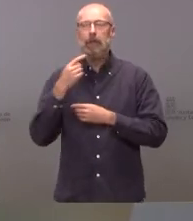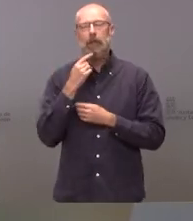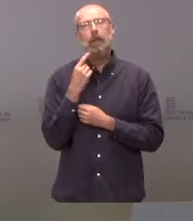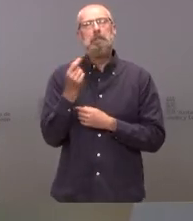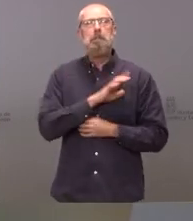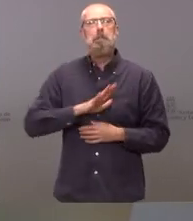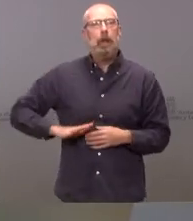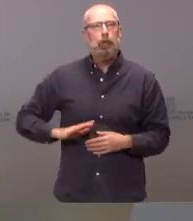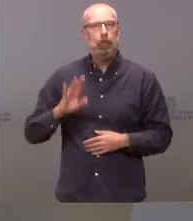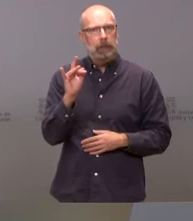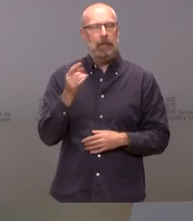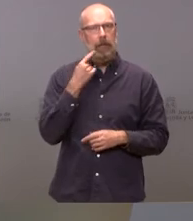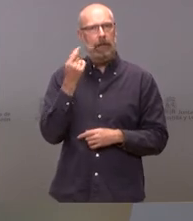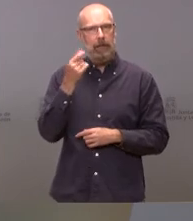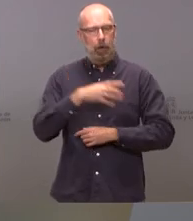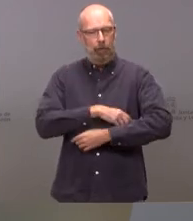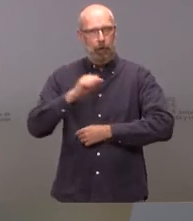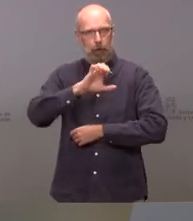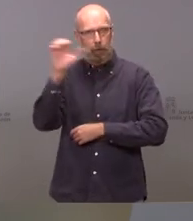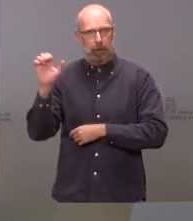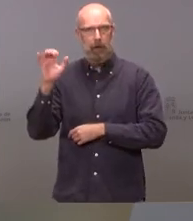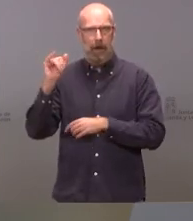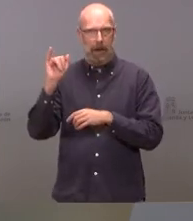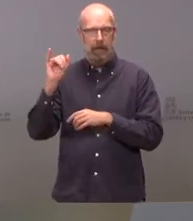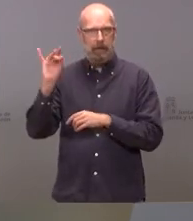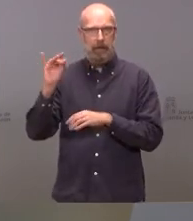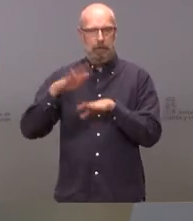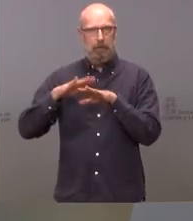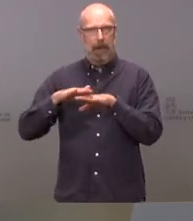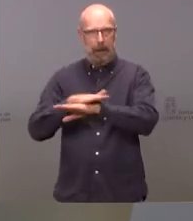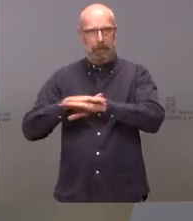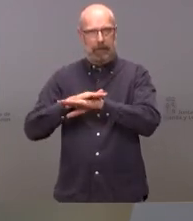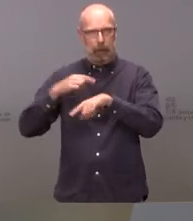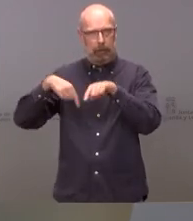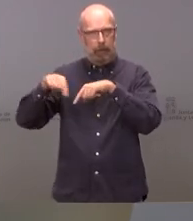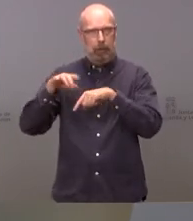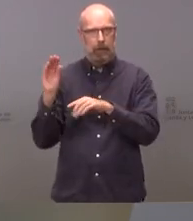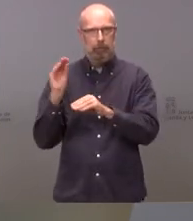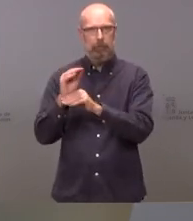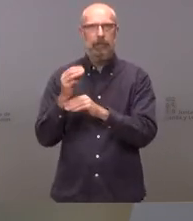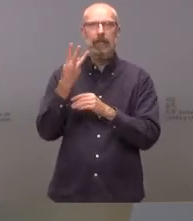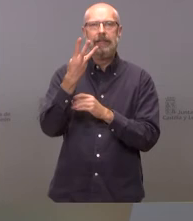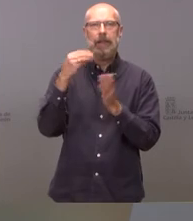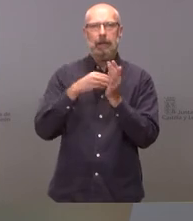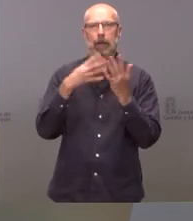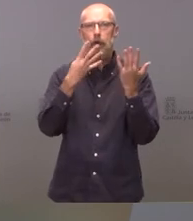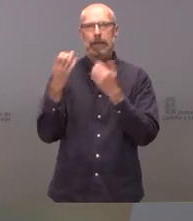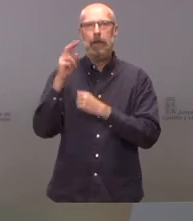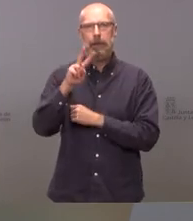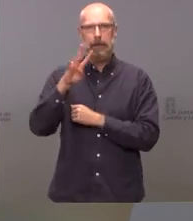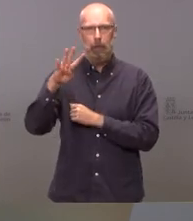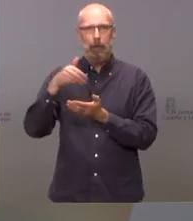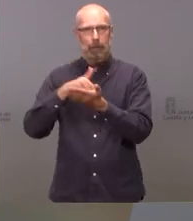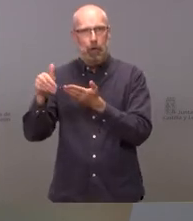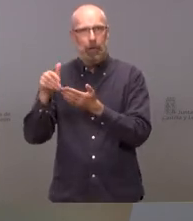de fondos europeos para el misma para el Ministerio de Transportes grande urbana de 3.924 millones pues para